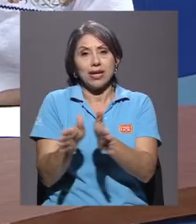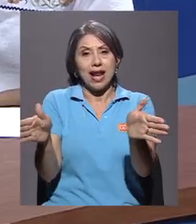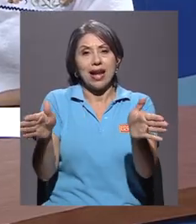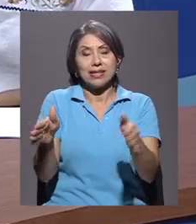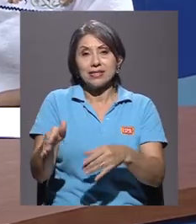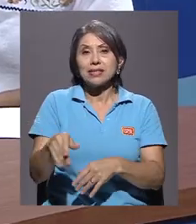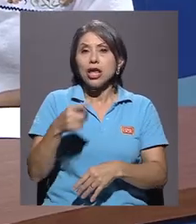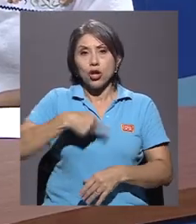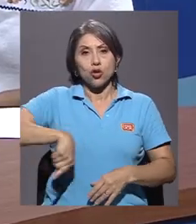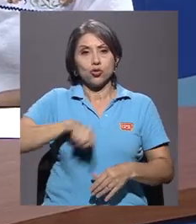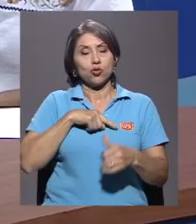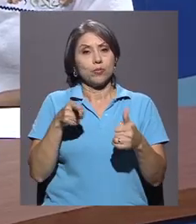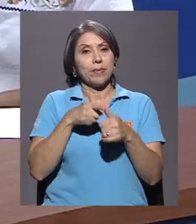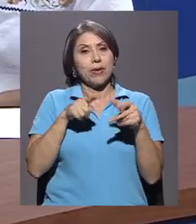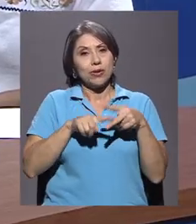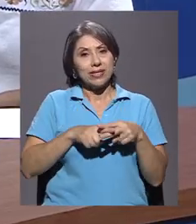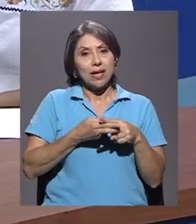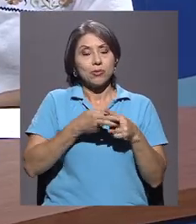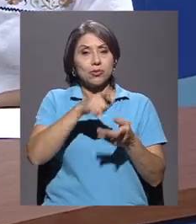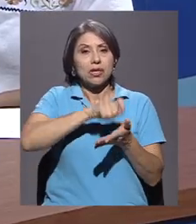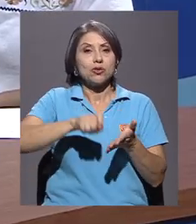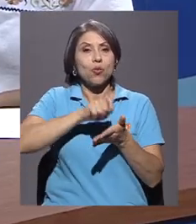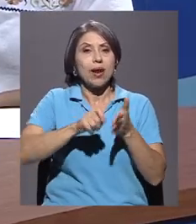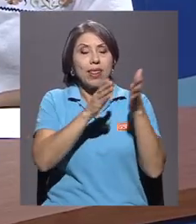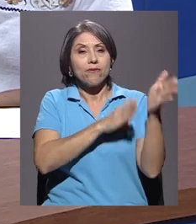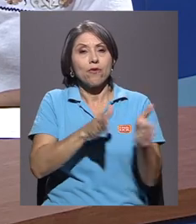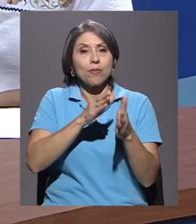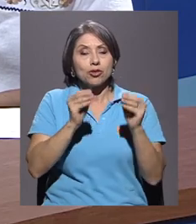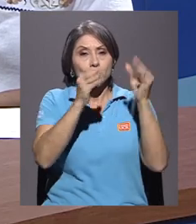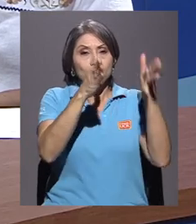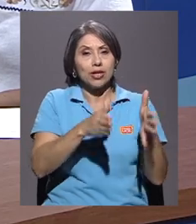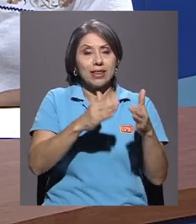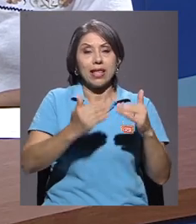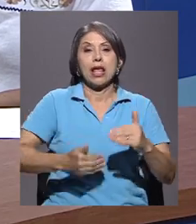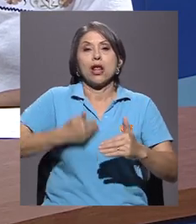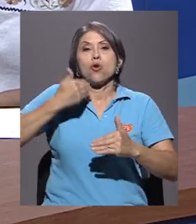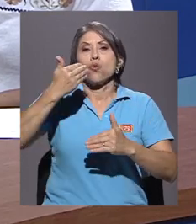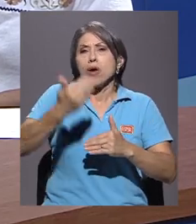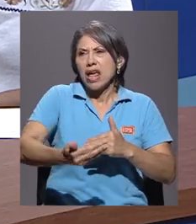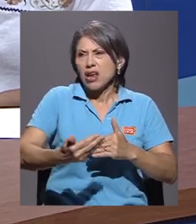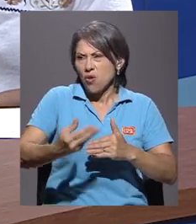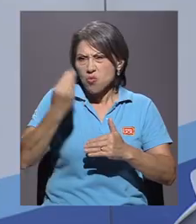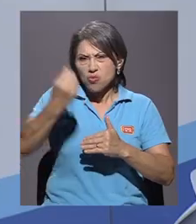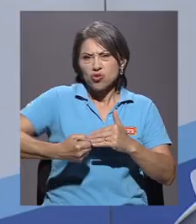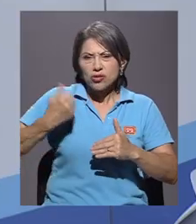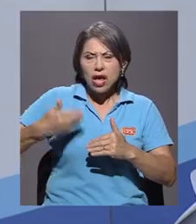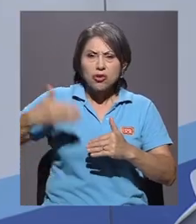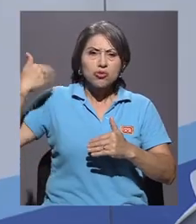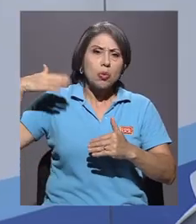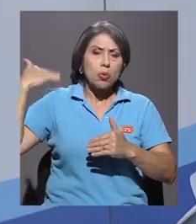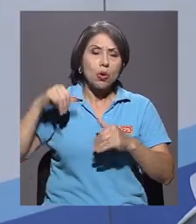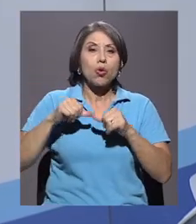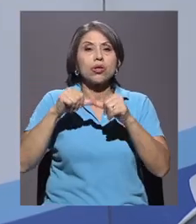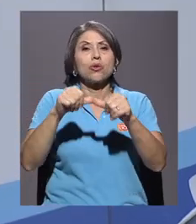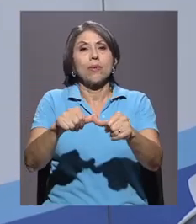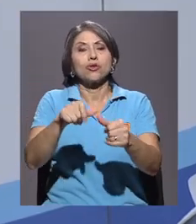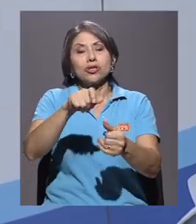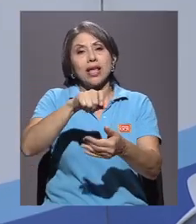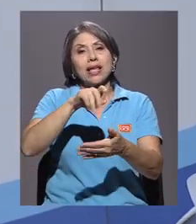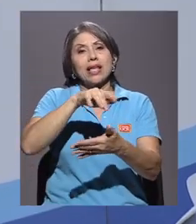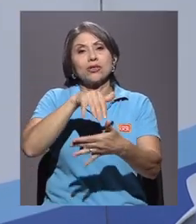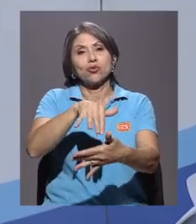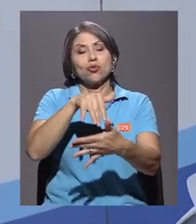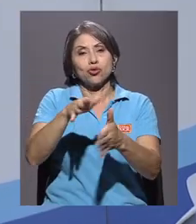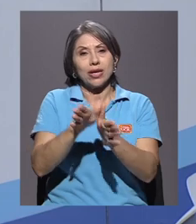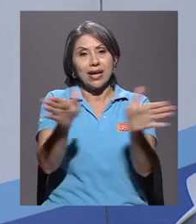Escuela de Formación Docente, luego continuamos en la Escuela de Estudios Generales hace bastantes años ya. Y como nació en el